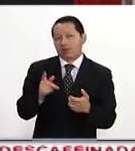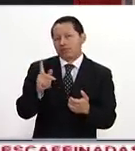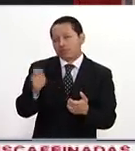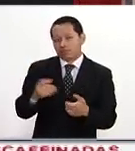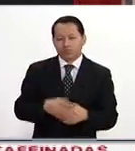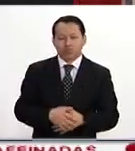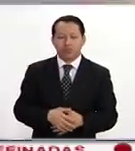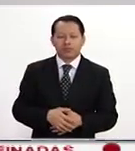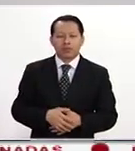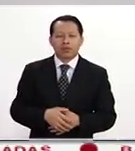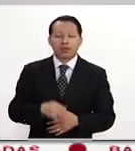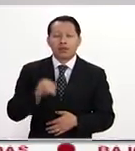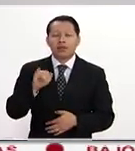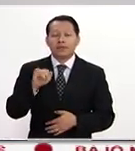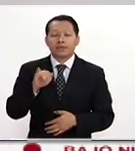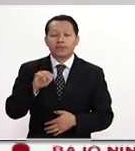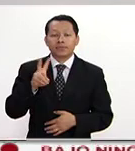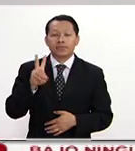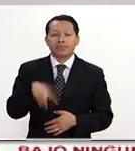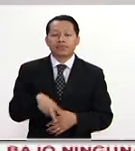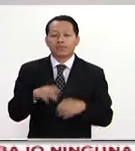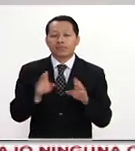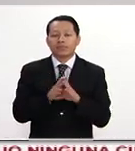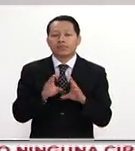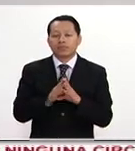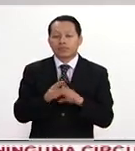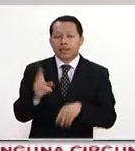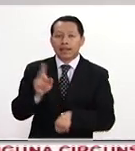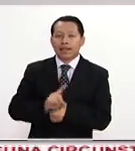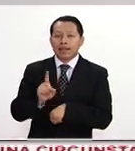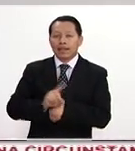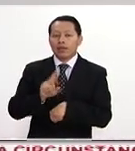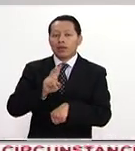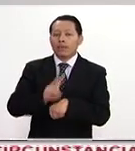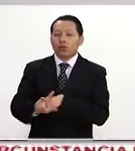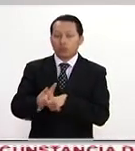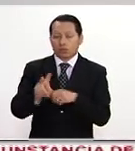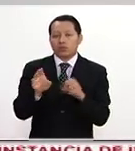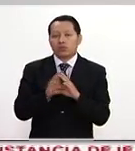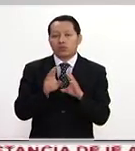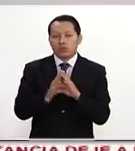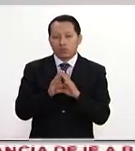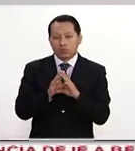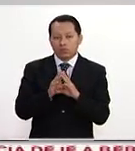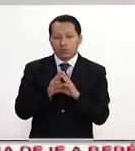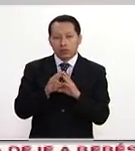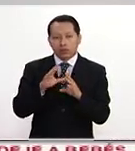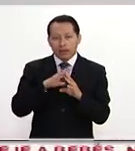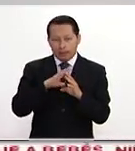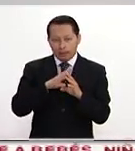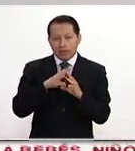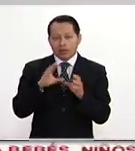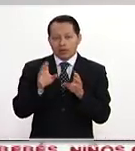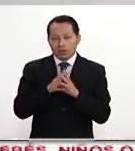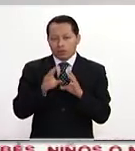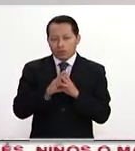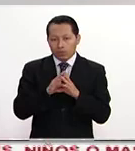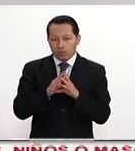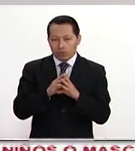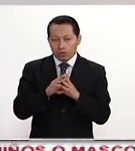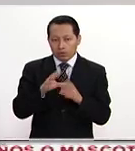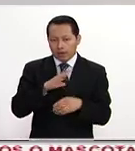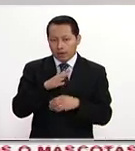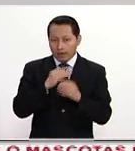Sí, o sea, la verdad es que todos los días Venezuela y la situación en Venezuela nos sorprende un poco más y